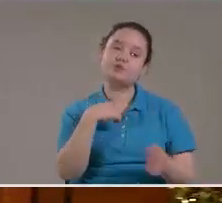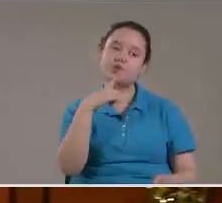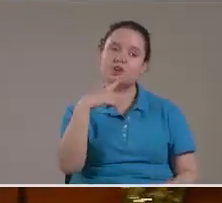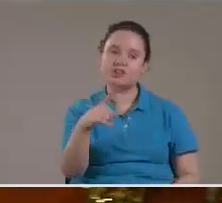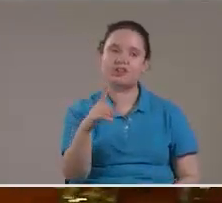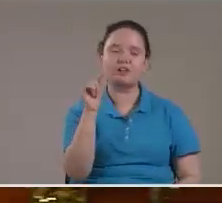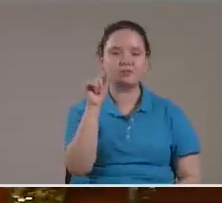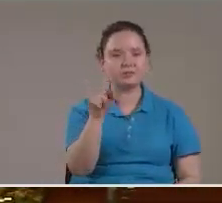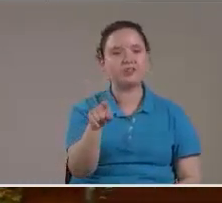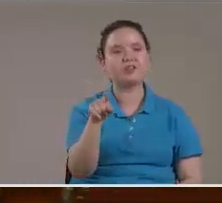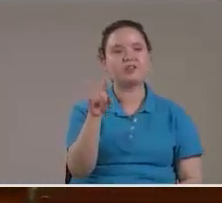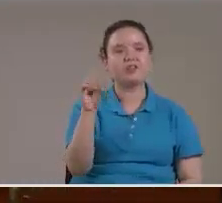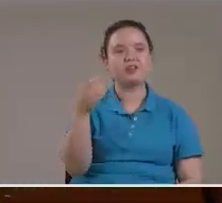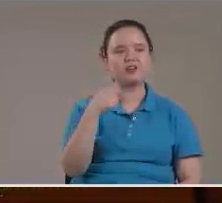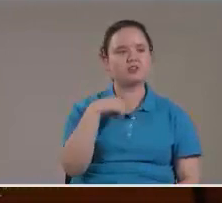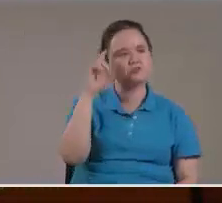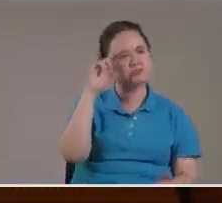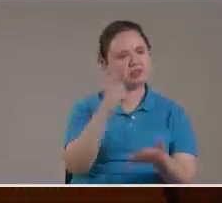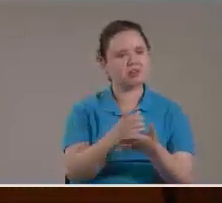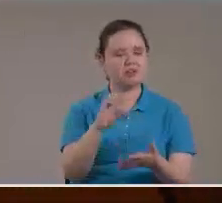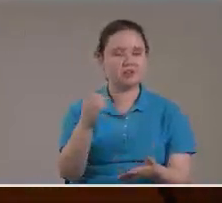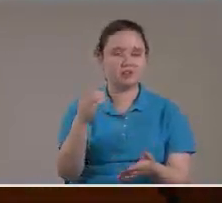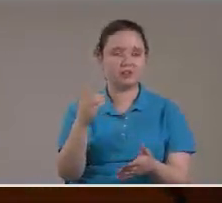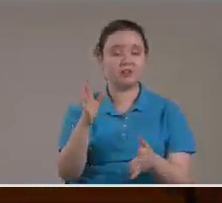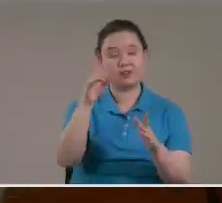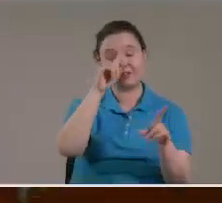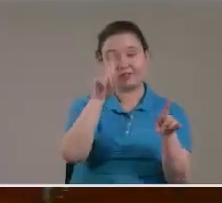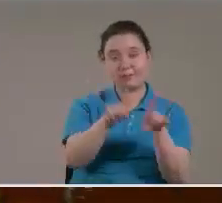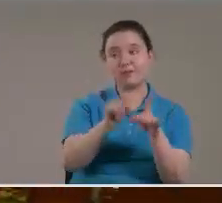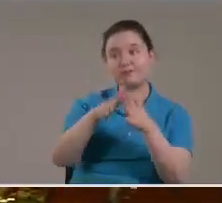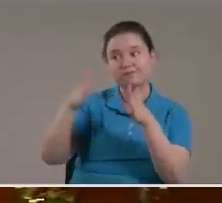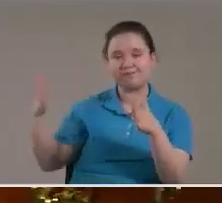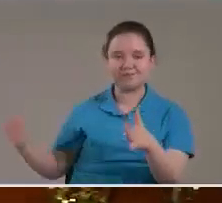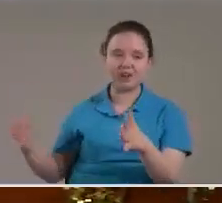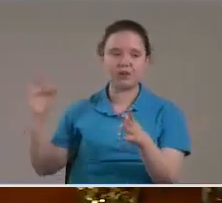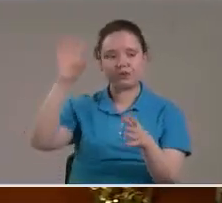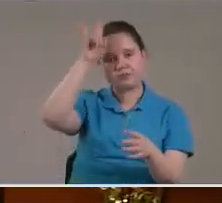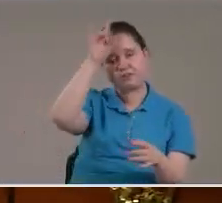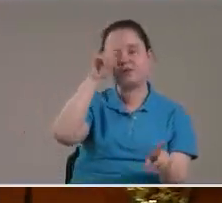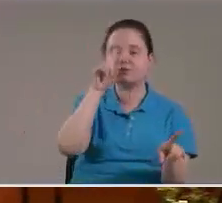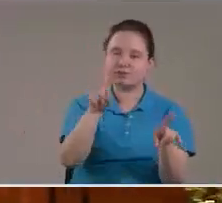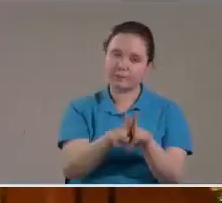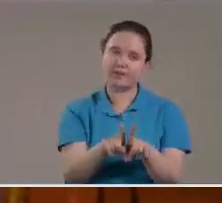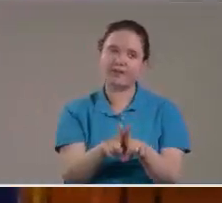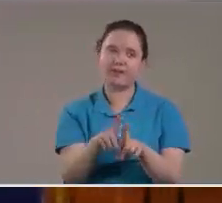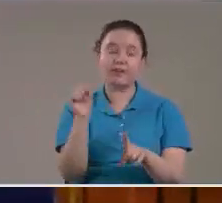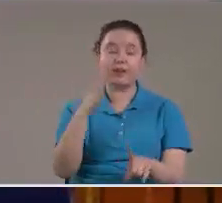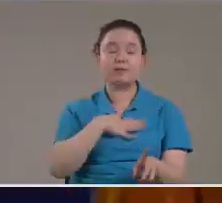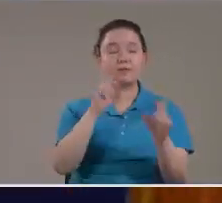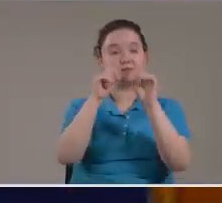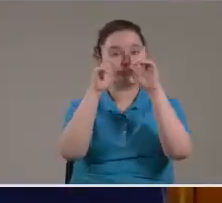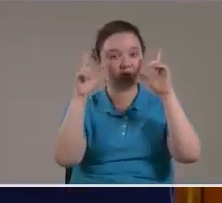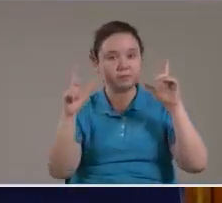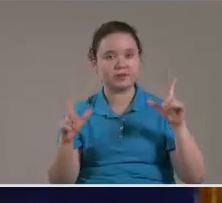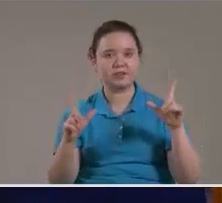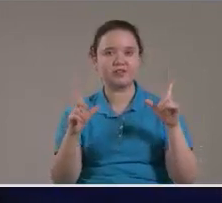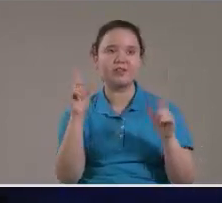Que me parecía que del lado de las tinieblas esto se da Me asombra este último